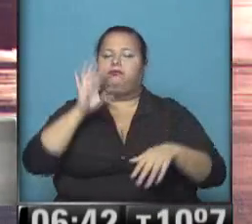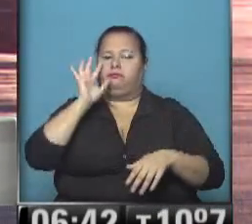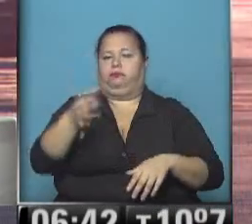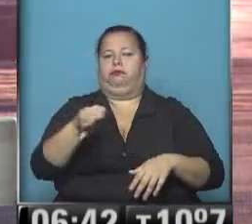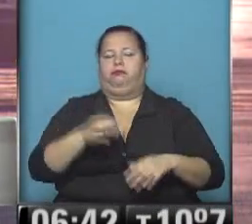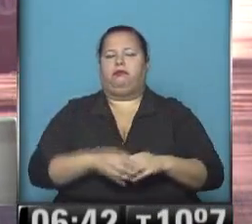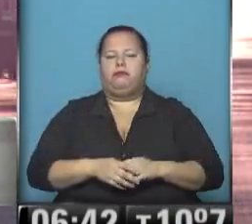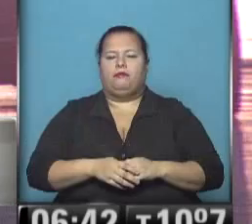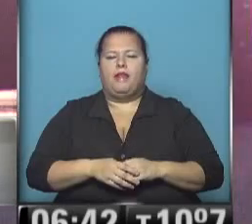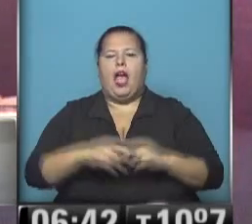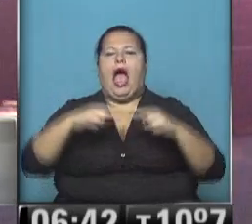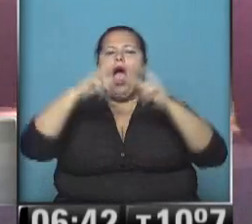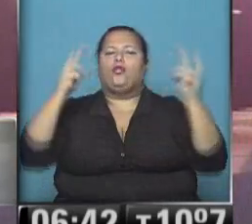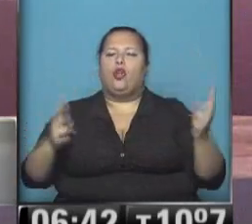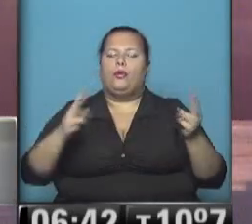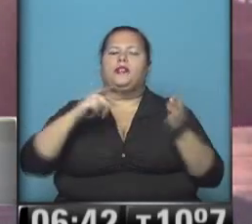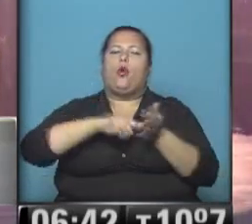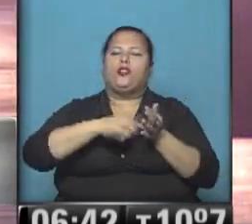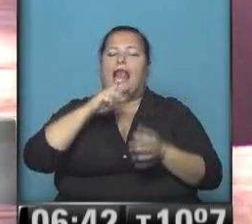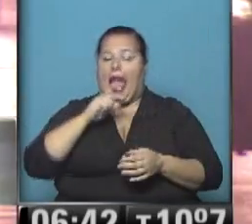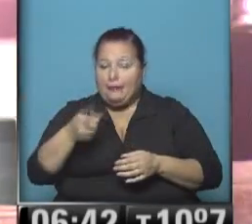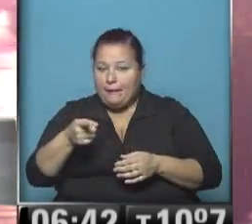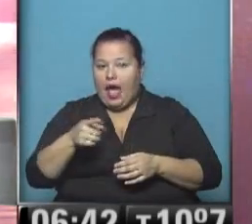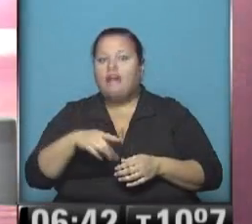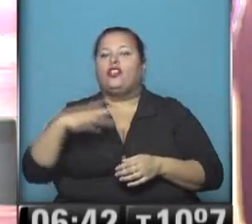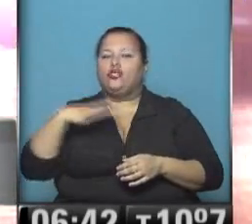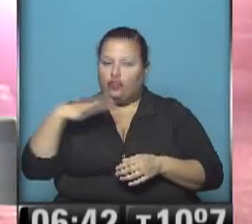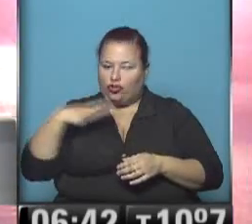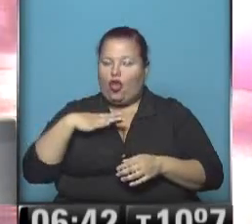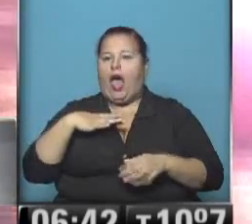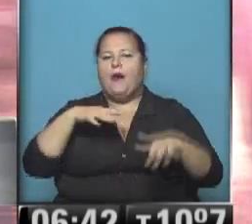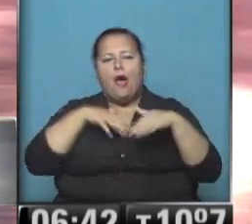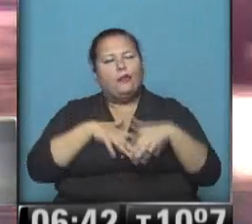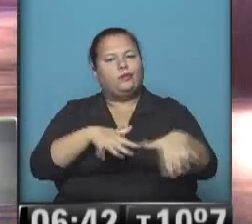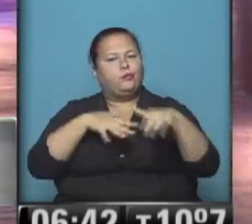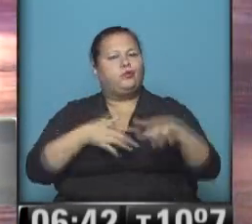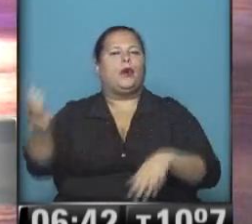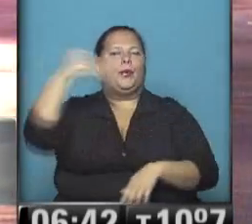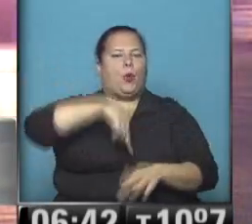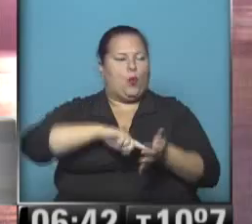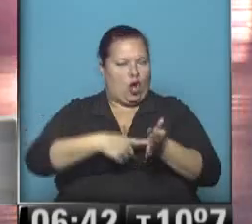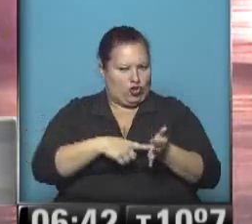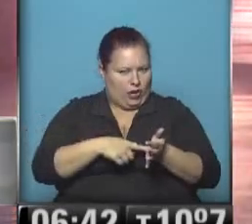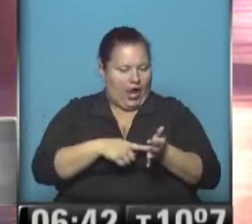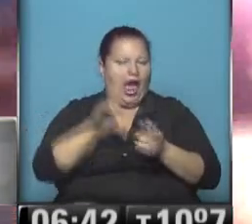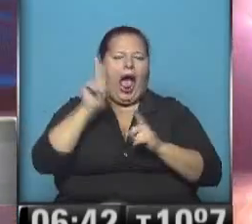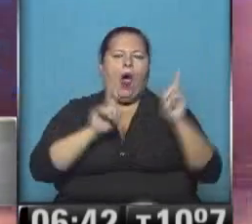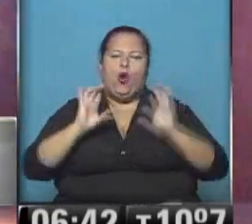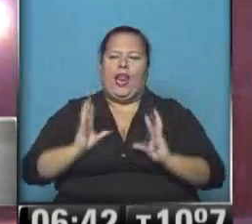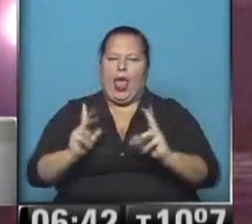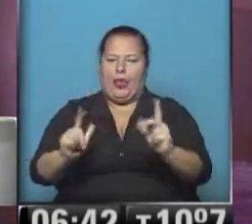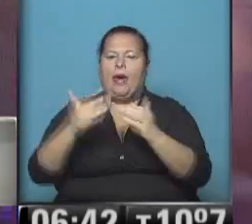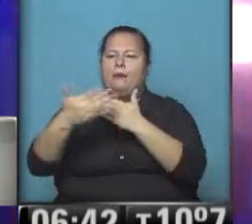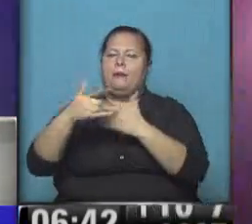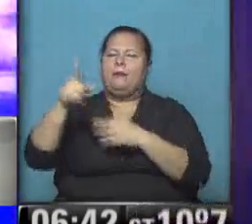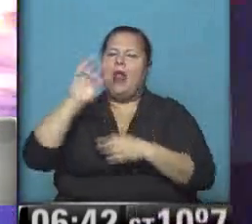lo que es la autopista de Buenos Aires La Plata está todavía con tránsito intenso hacia Buenos Aires algunas neblinas cerca de La